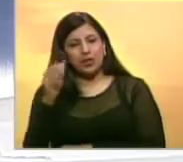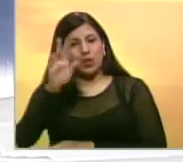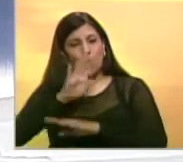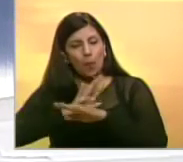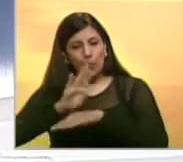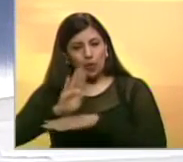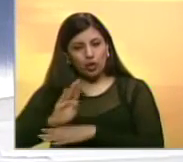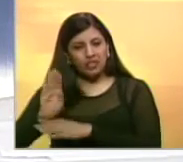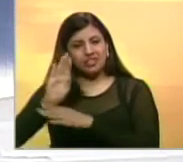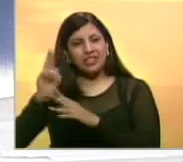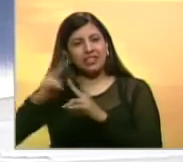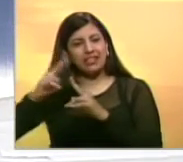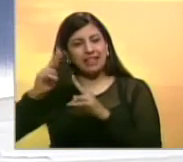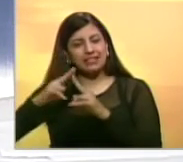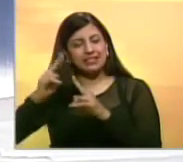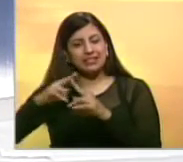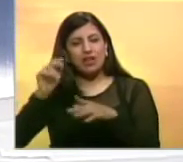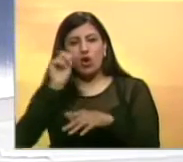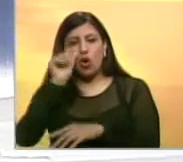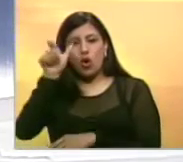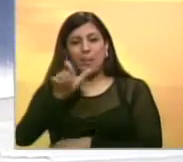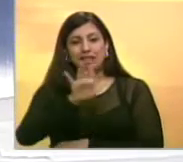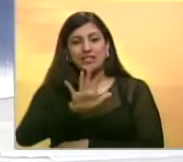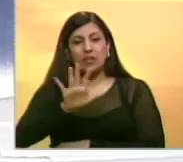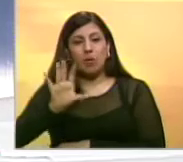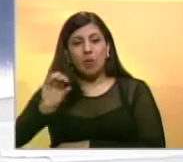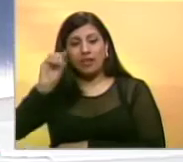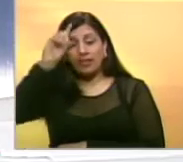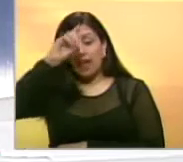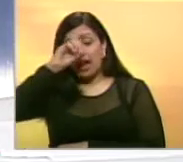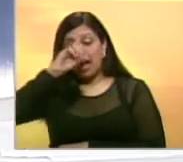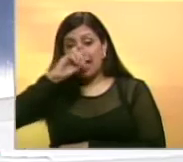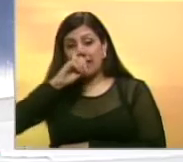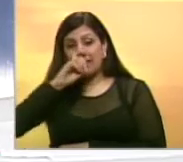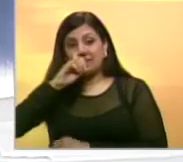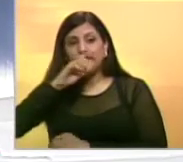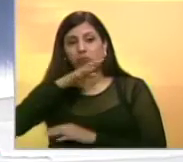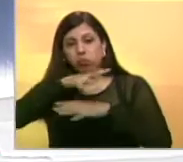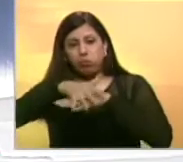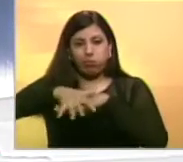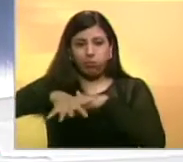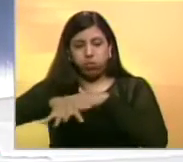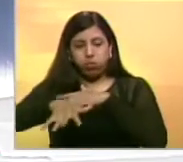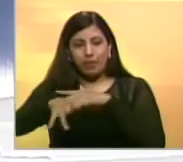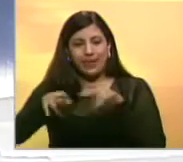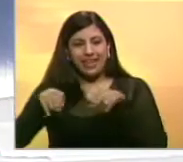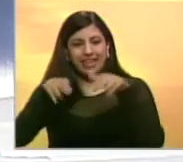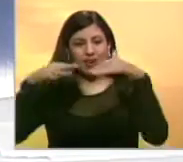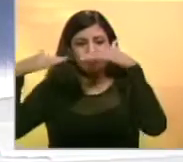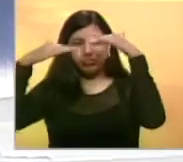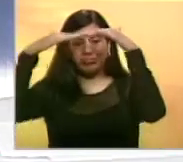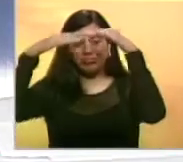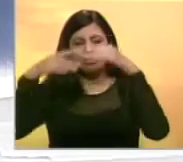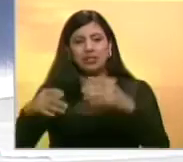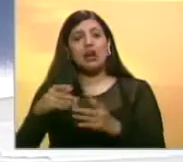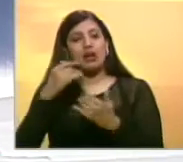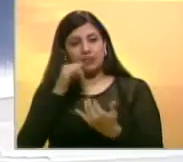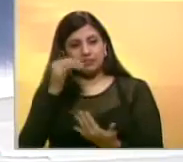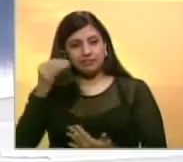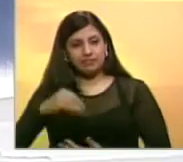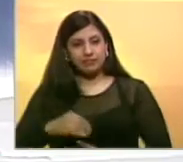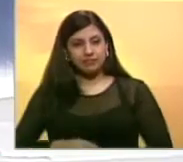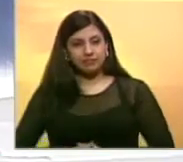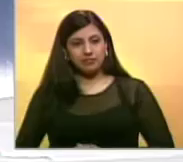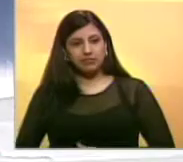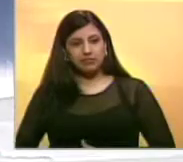Protección Civil Táchira localizaron el cadáver de un hombre de 50 años quien fue arrastrado por la crecida del río Torbes. Marine Glot con la